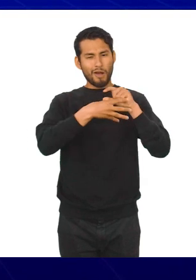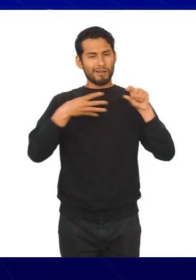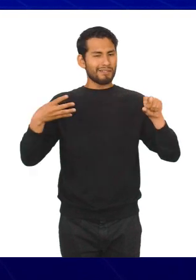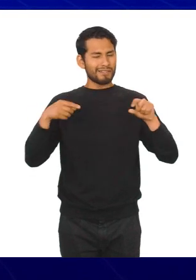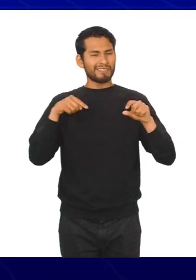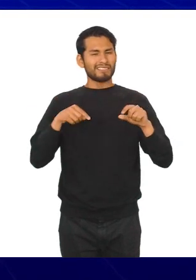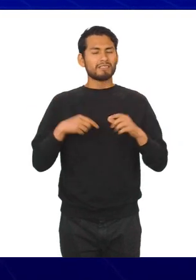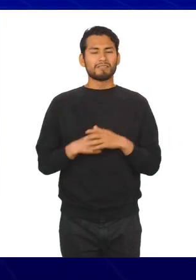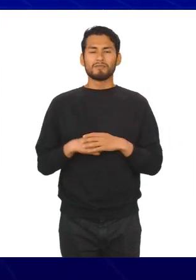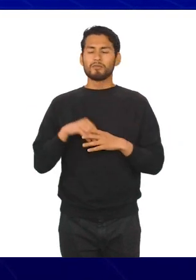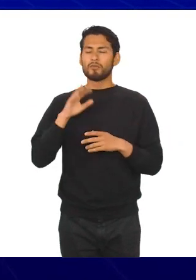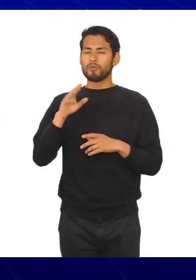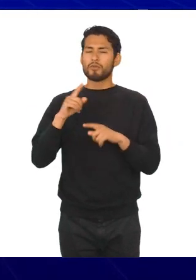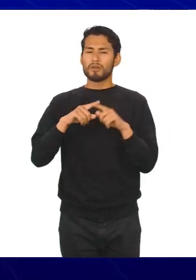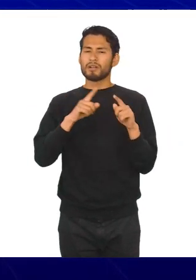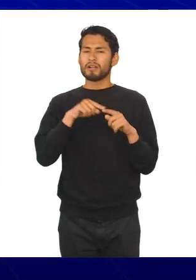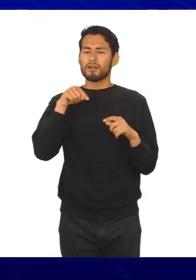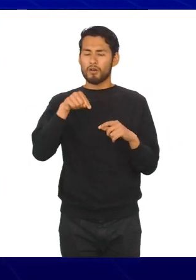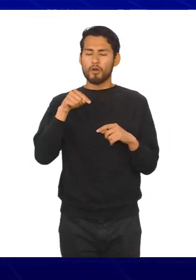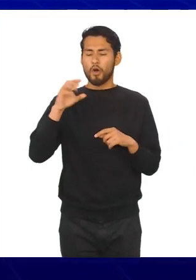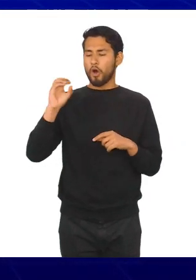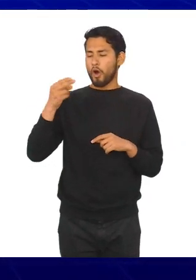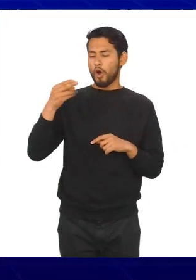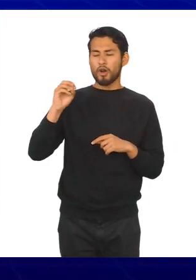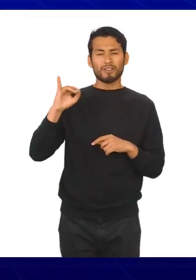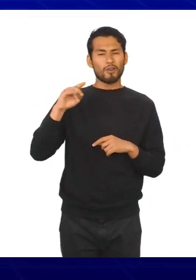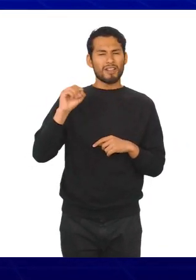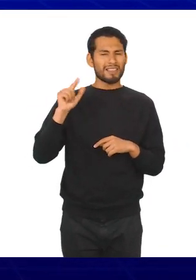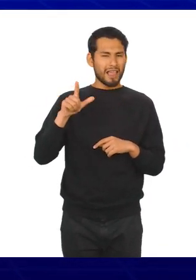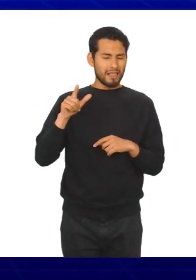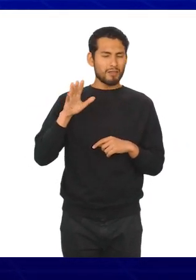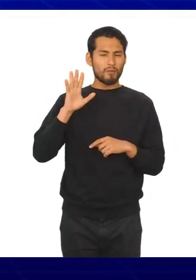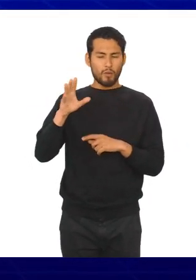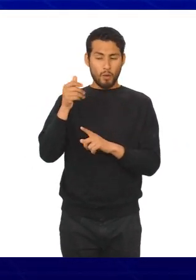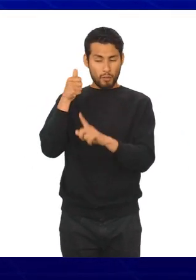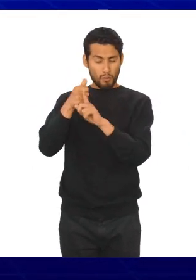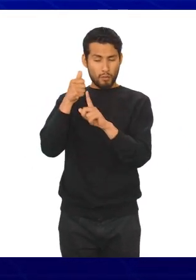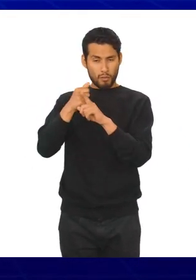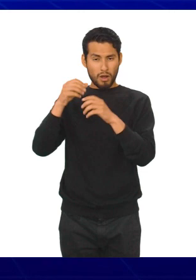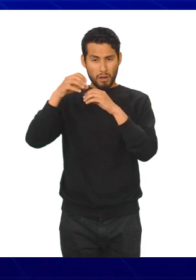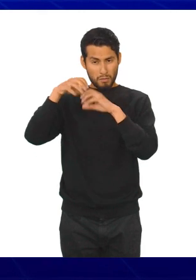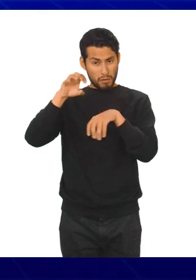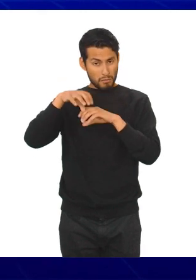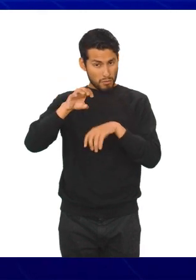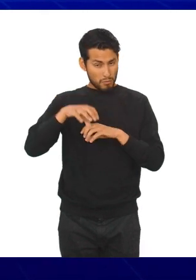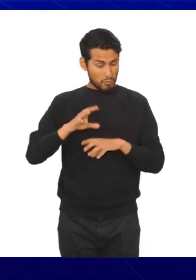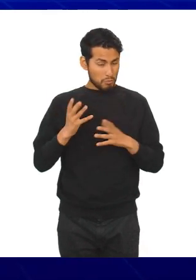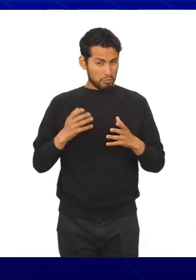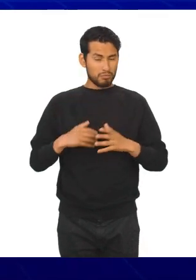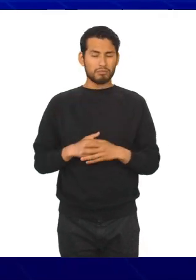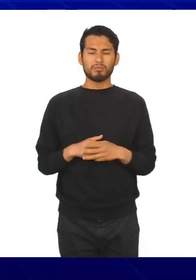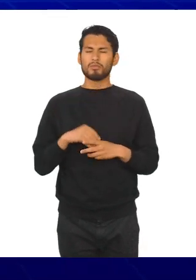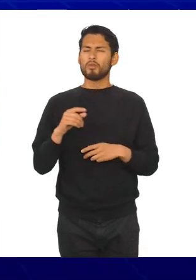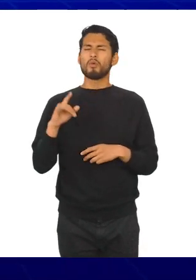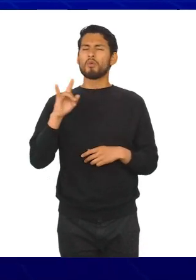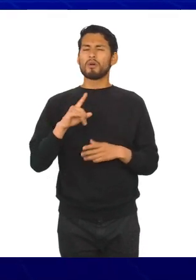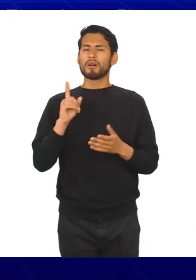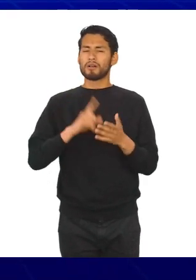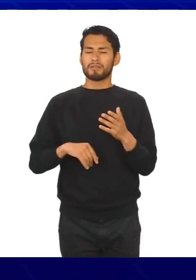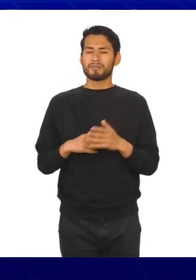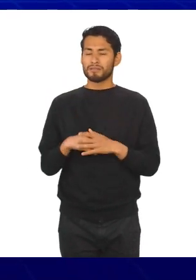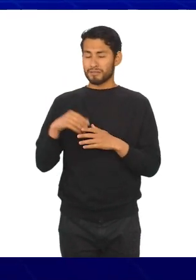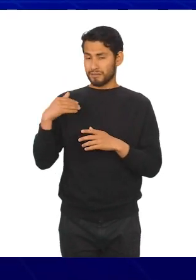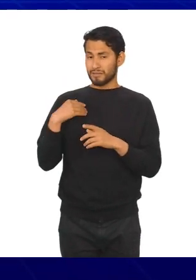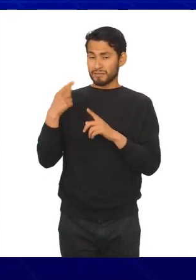representan valores discretos a base de trazos horizontales, aislados unos de otros. Se utilizan cuando los